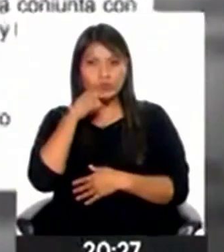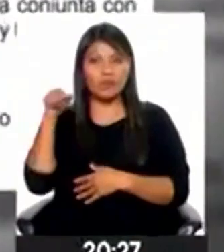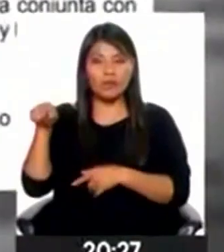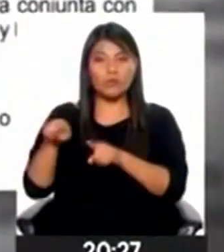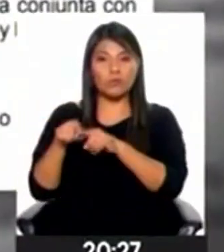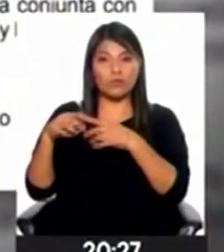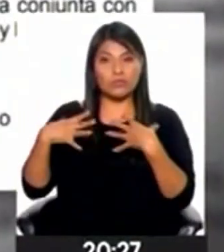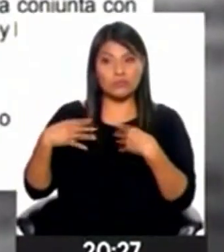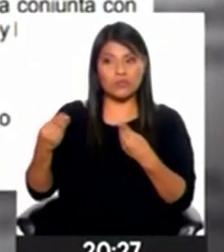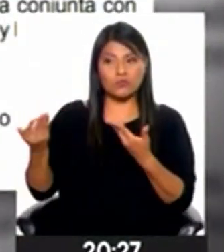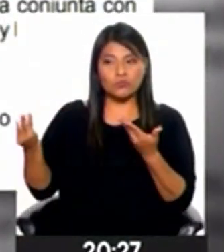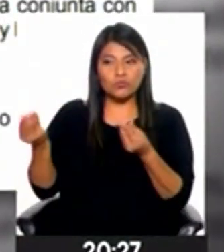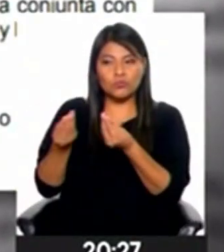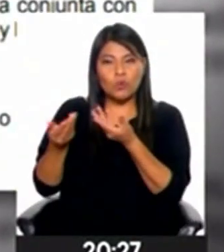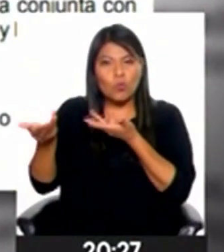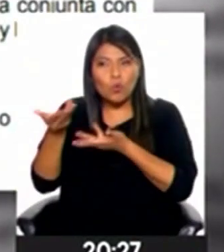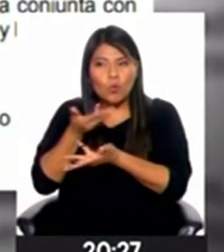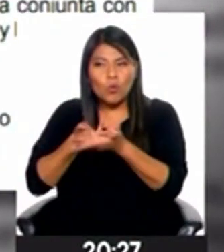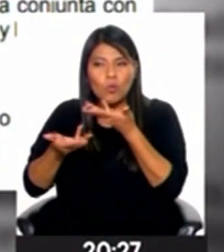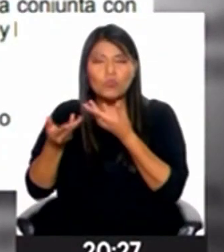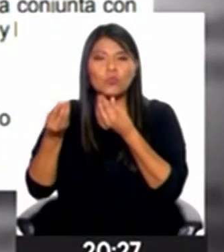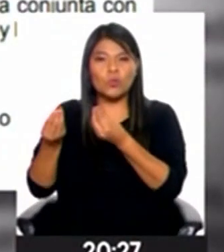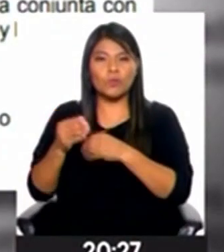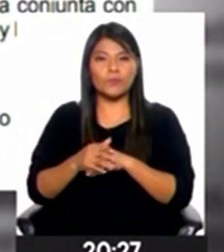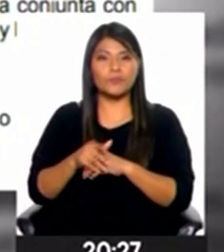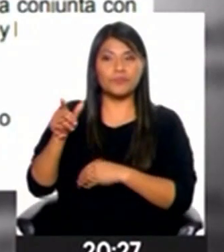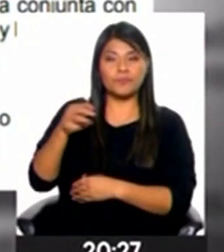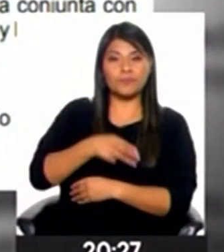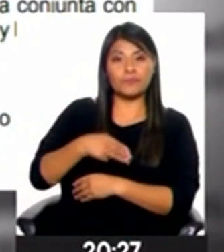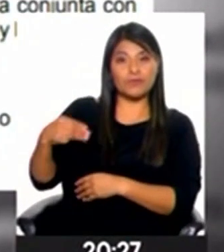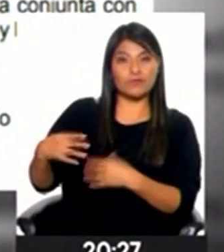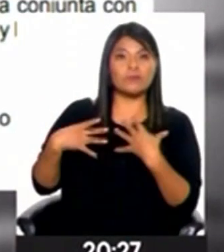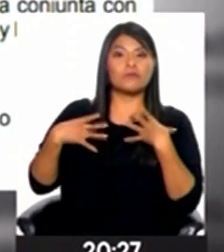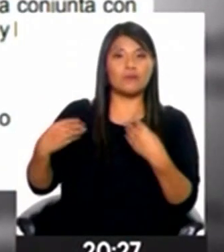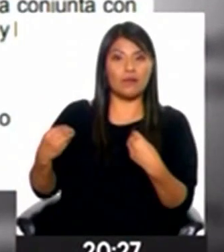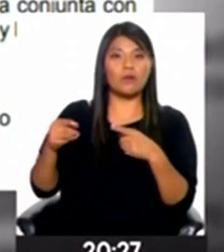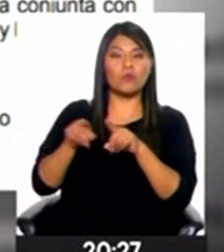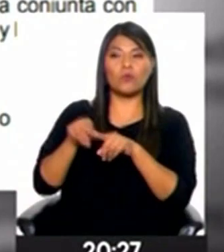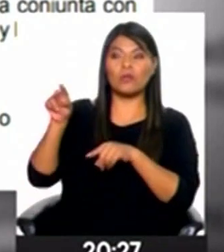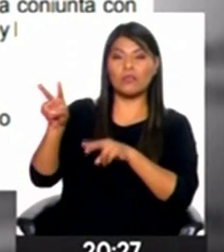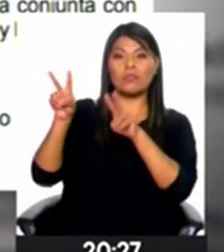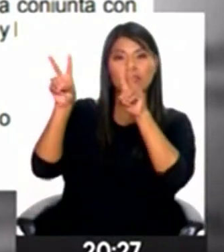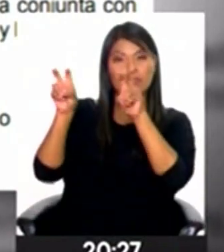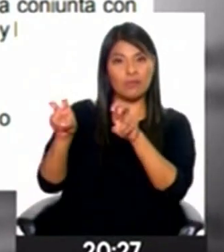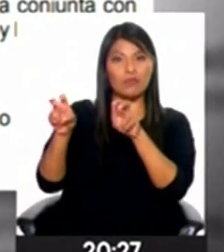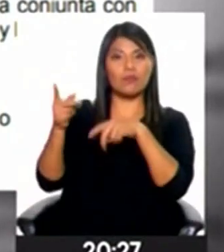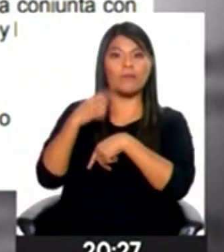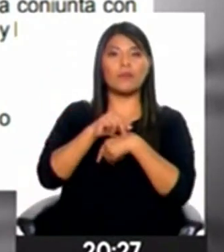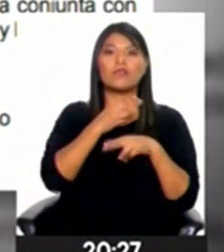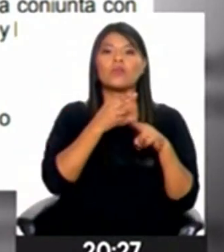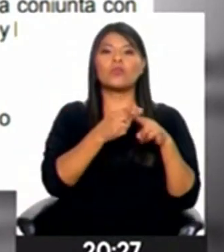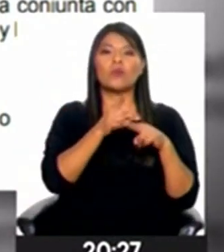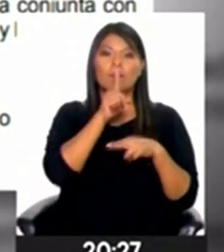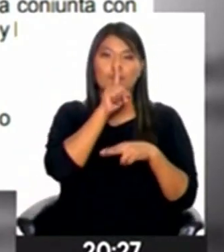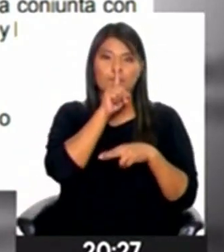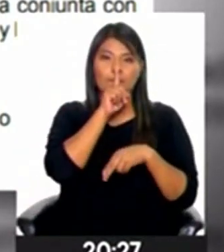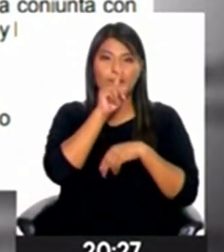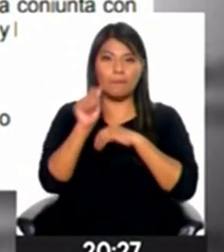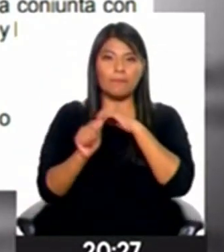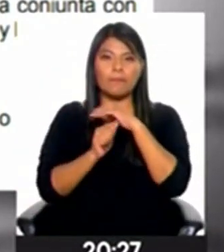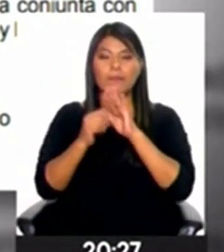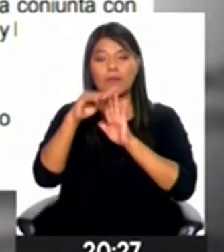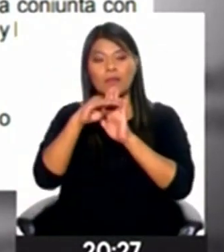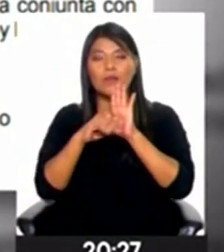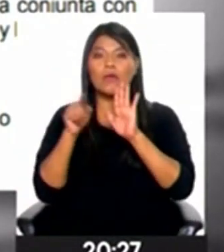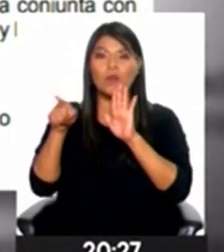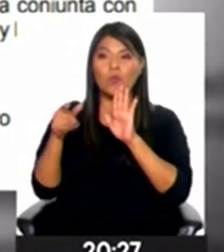Ministerio de Salud. En un comunicado, el Ministerio de Salud informó que la menor a quien denominaron Mila para proteger su identidad se encuentra en